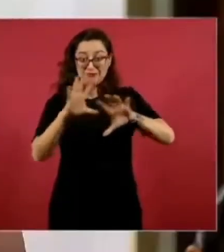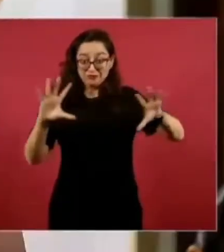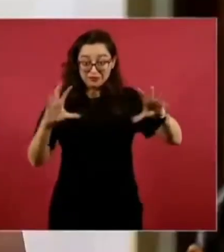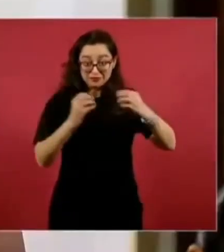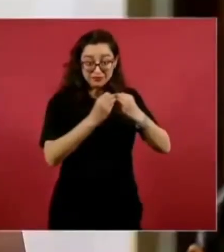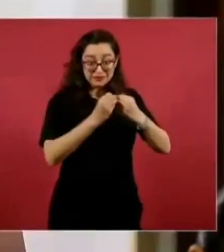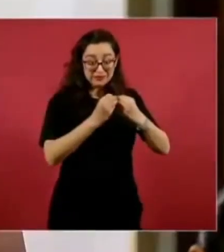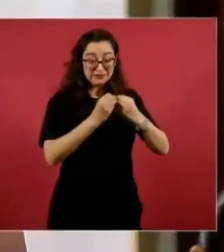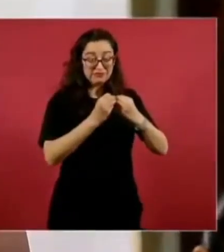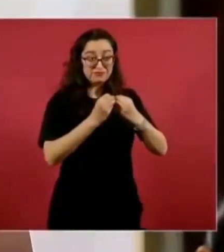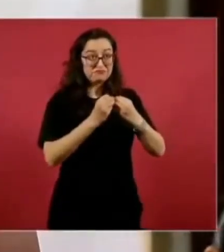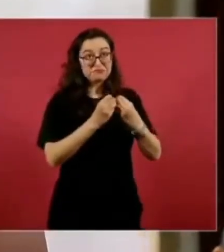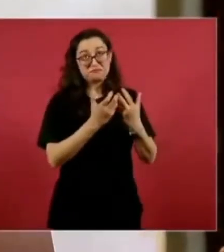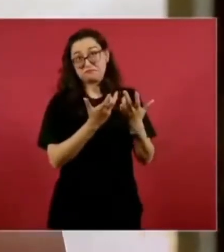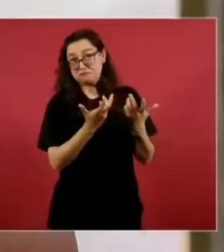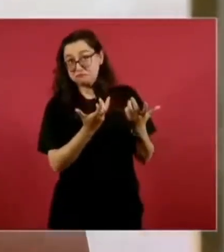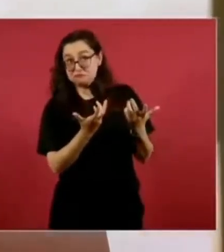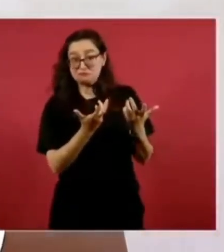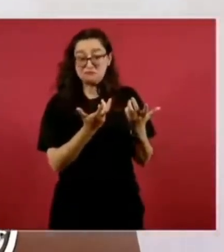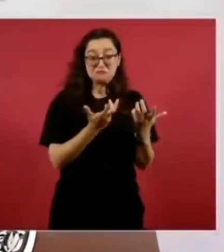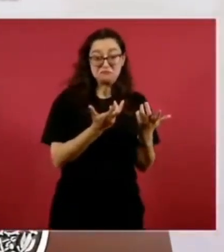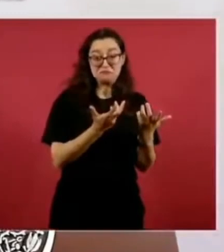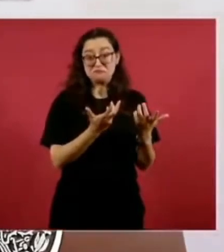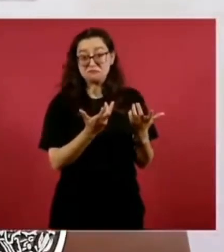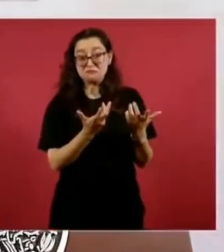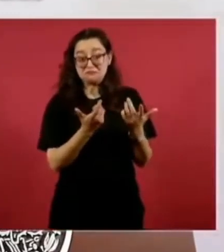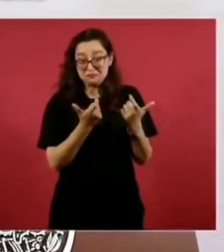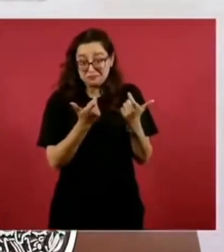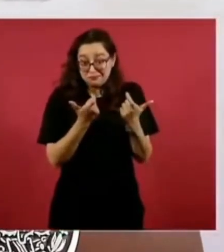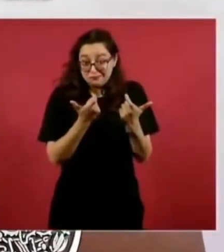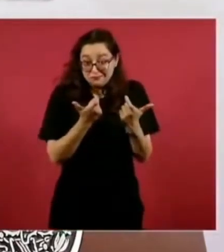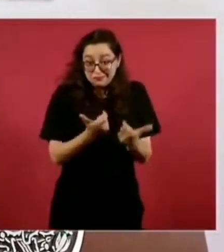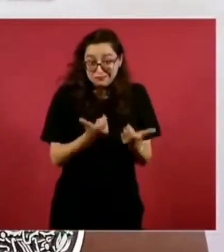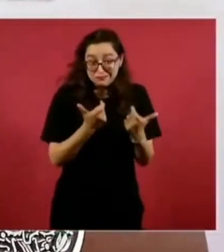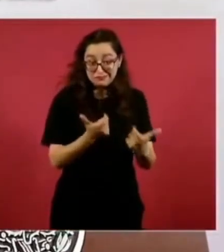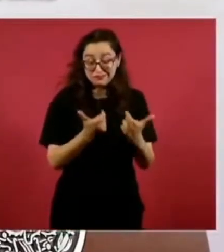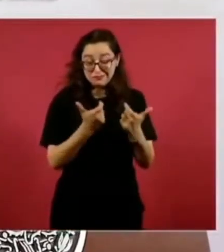la cuarta economía del mundo.